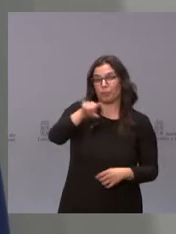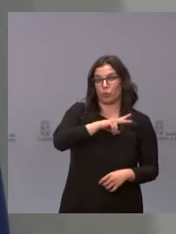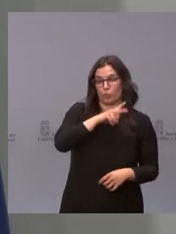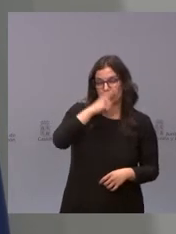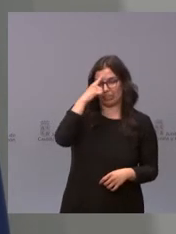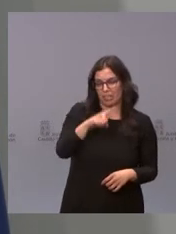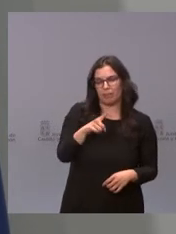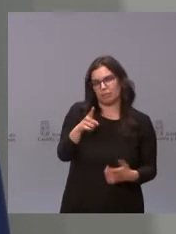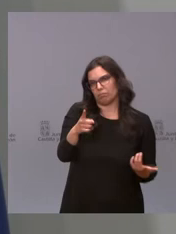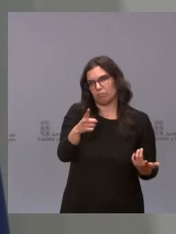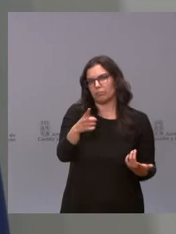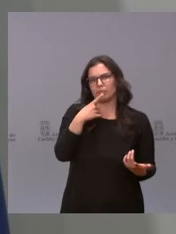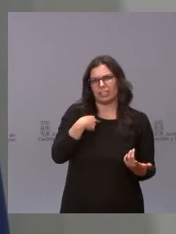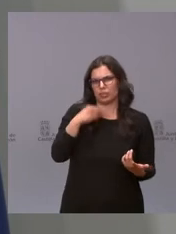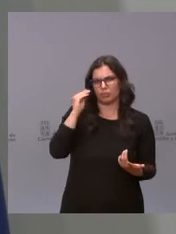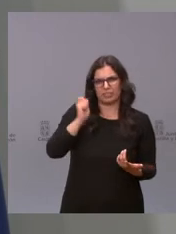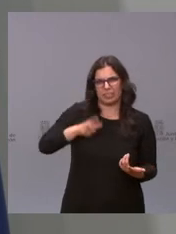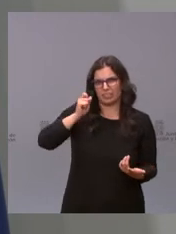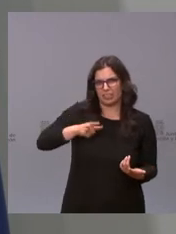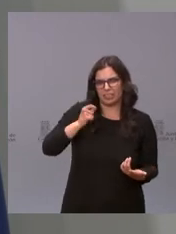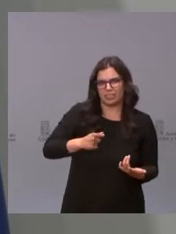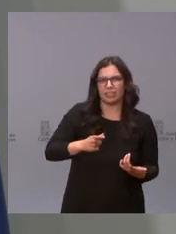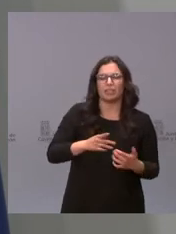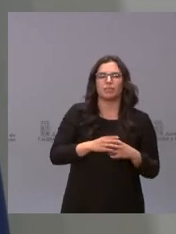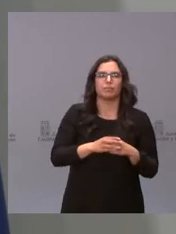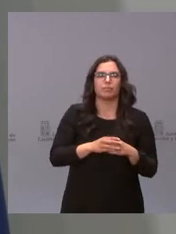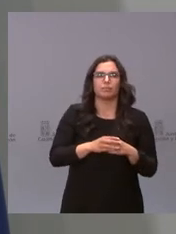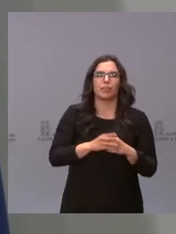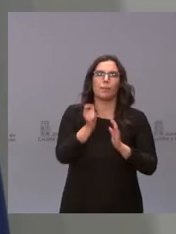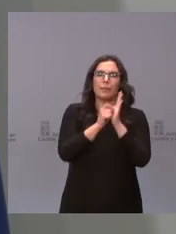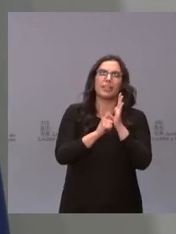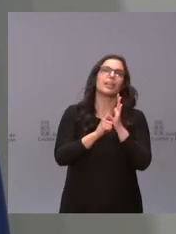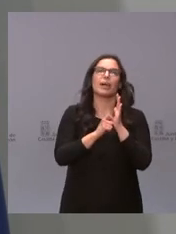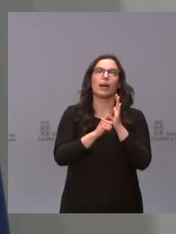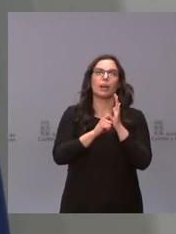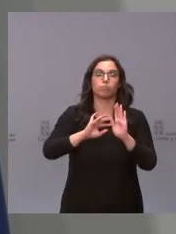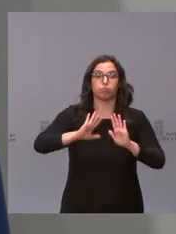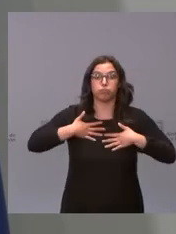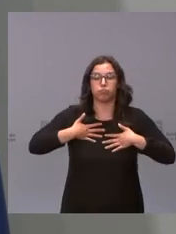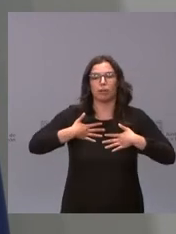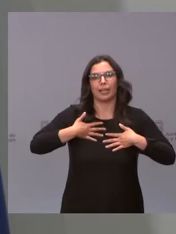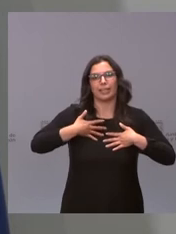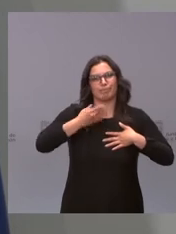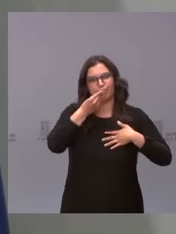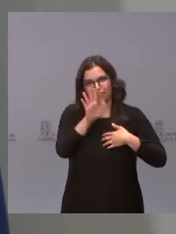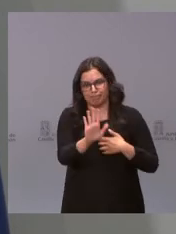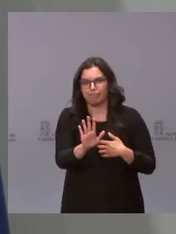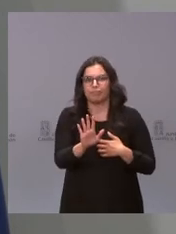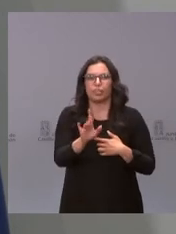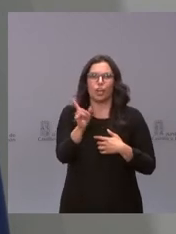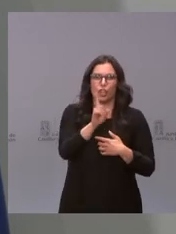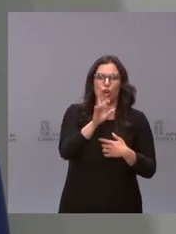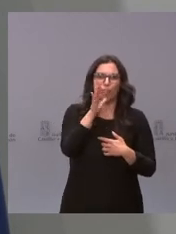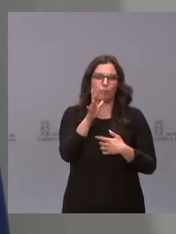se nos ha dicho en reiteradas ocasiones, no conviene tomar medidas de hoy para mañana porque se causa